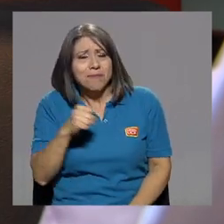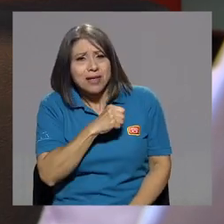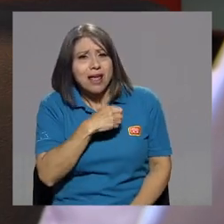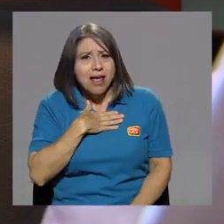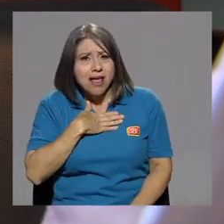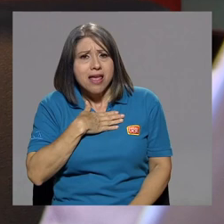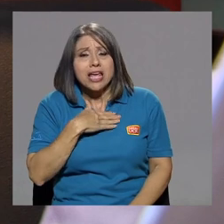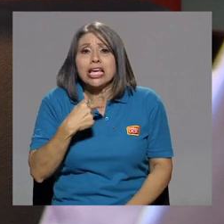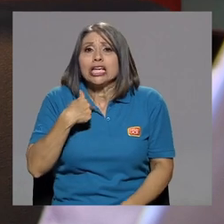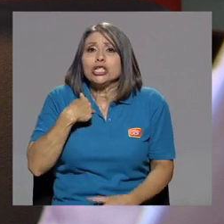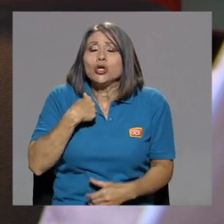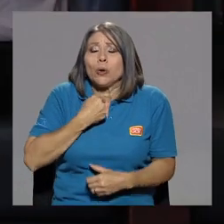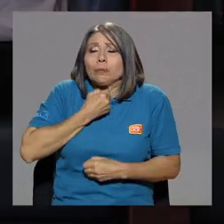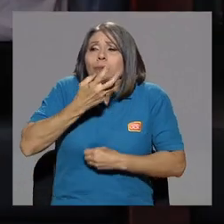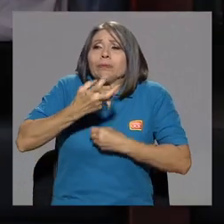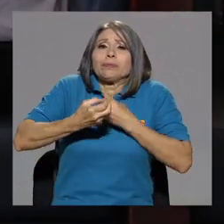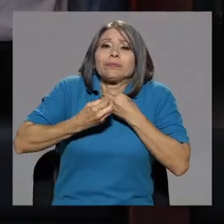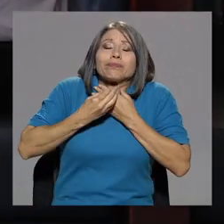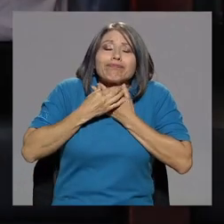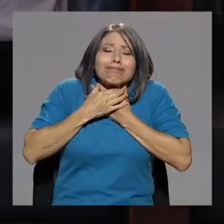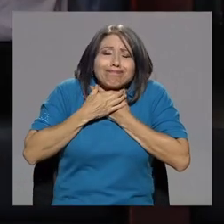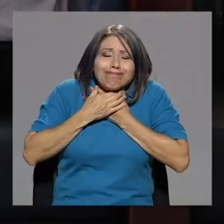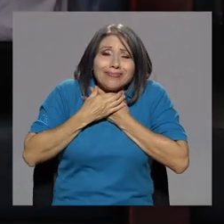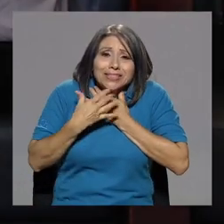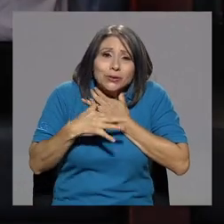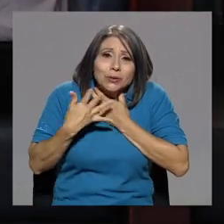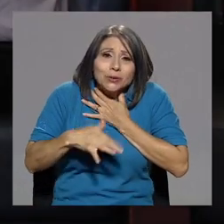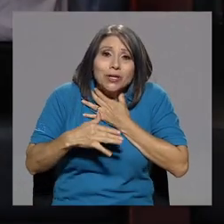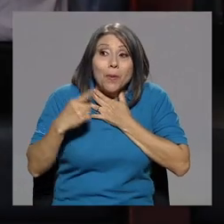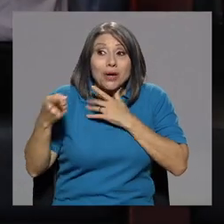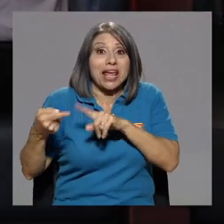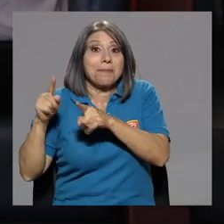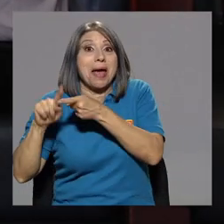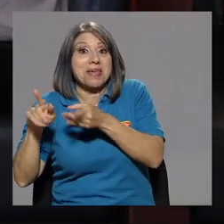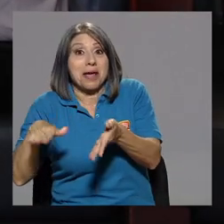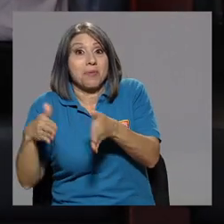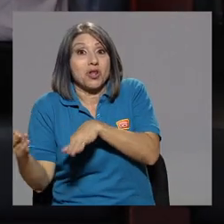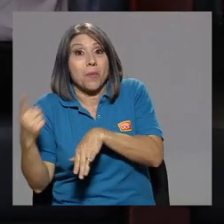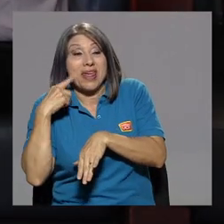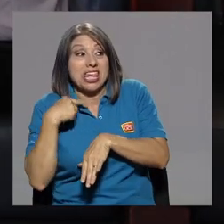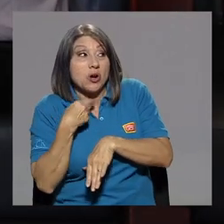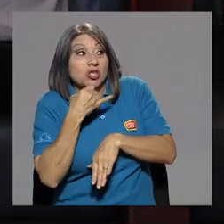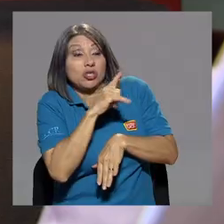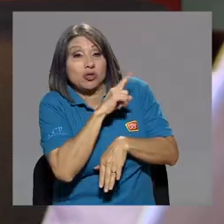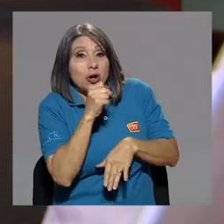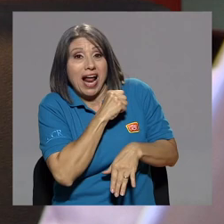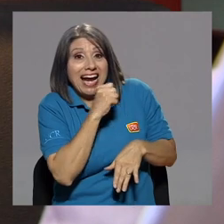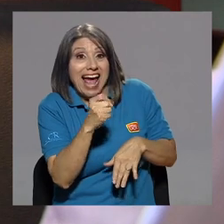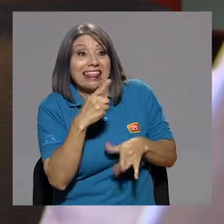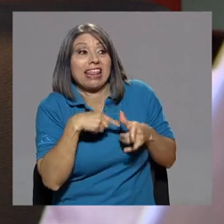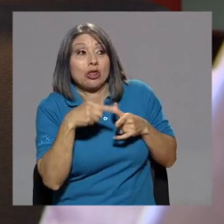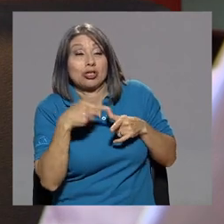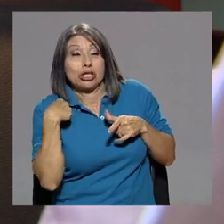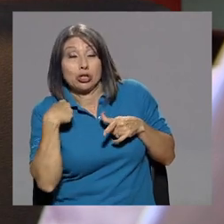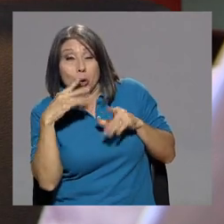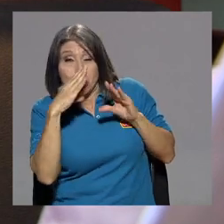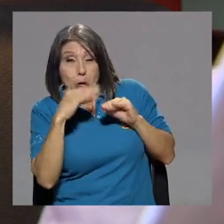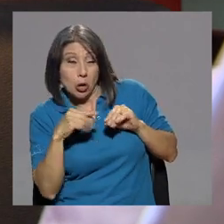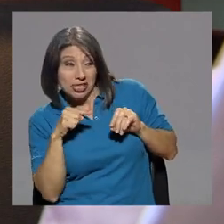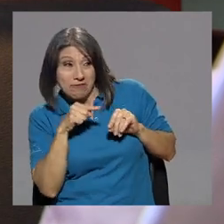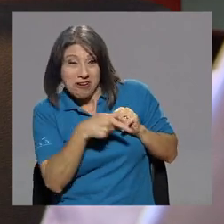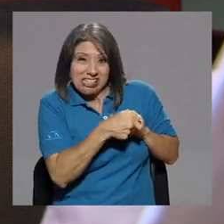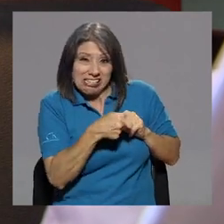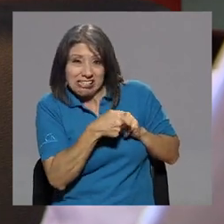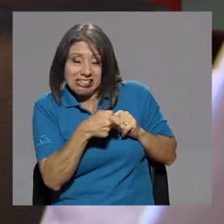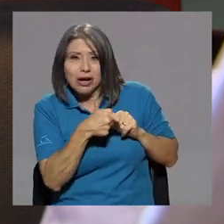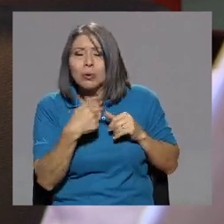un nudo aquí, porque mi amiga me dice, y no te jalo las patas en la noche. Y vieron lo que yo sentí,